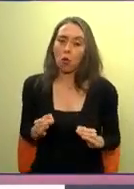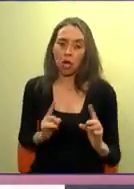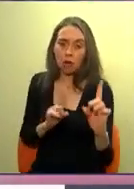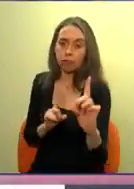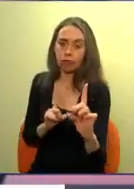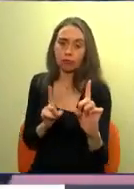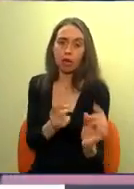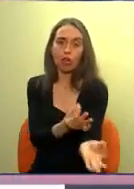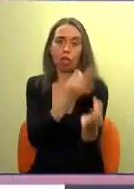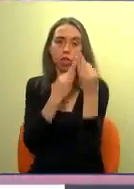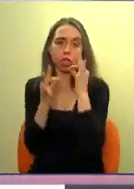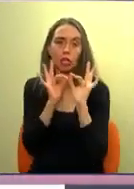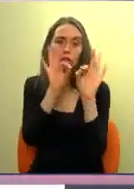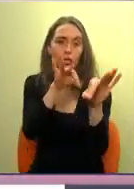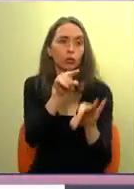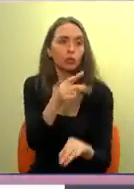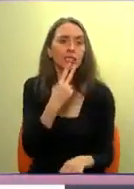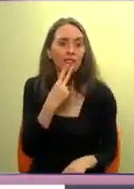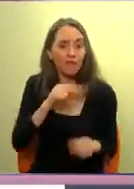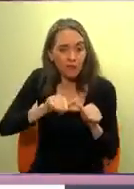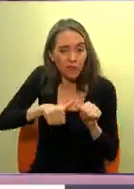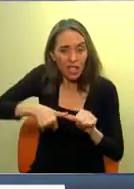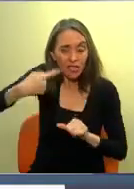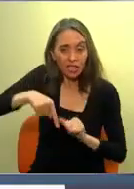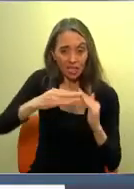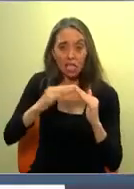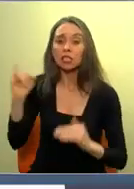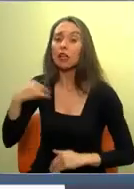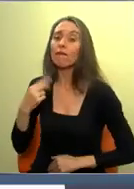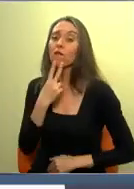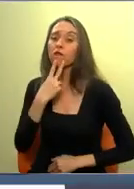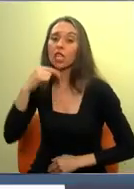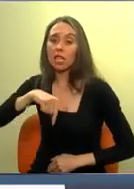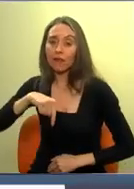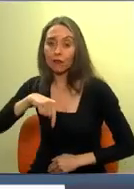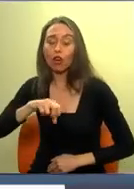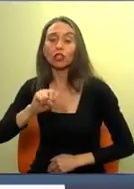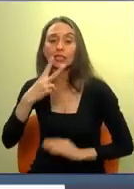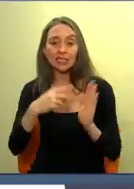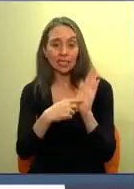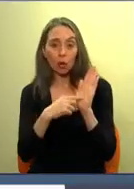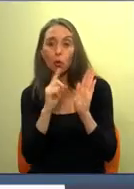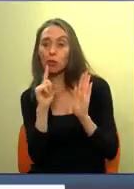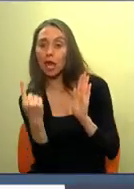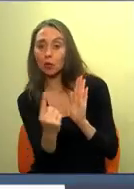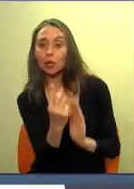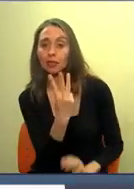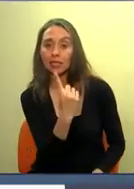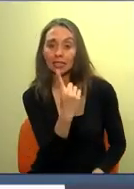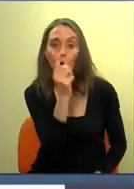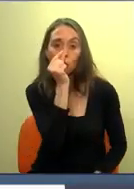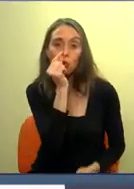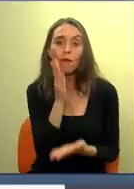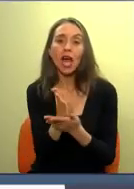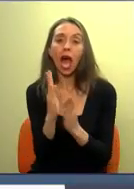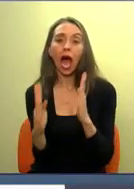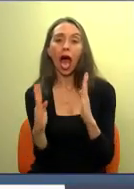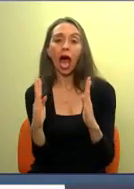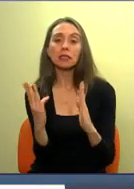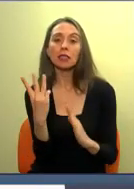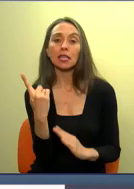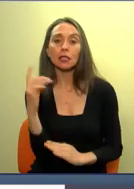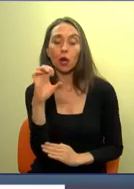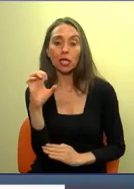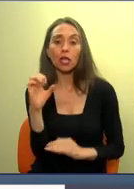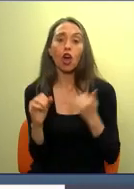¿Usted recibe totalmente? ¿Me está abriendo? Sí, sí, yo está. La segunda es la aplicación de la encuesta entre el 31 de octubre y el 31 de enero.